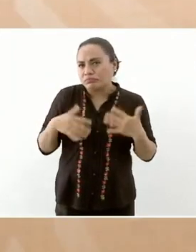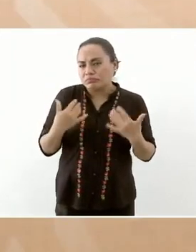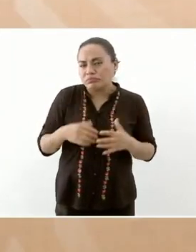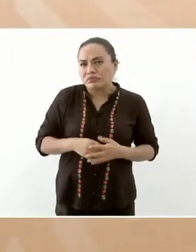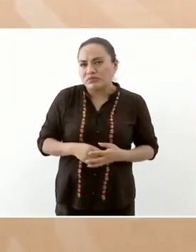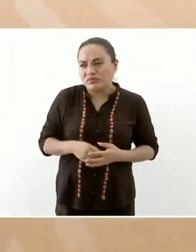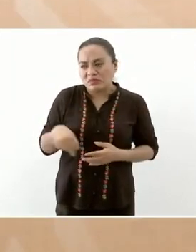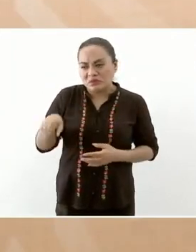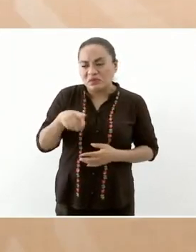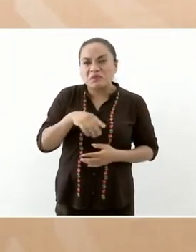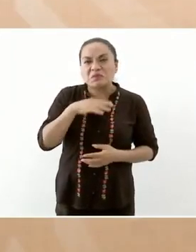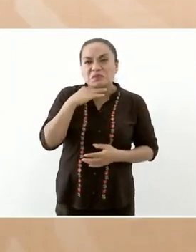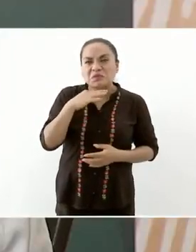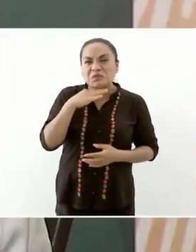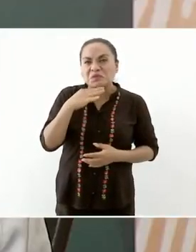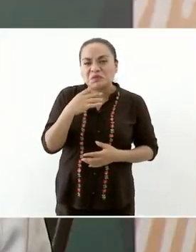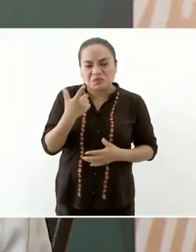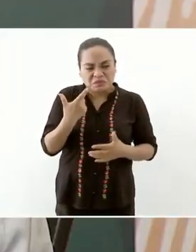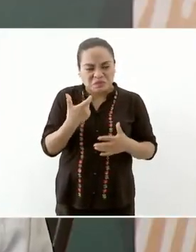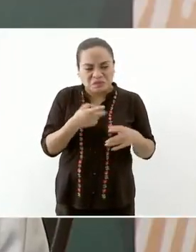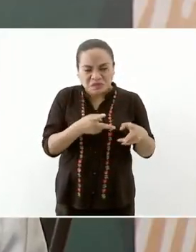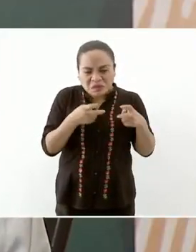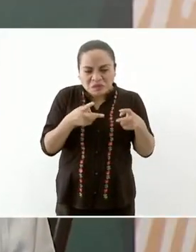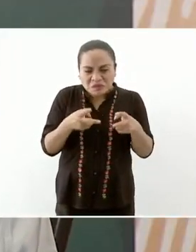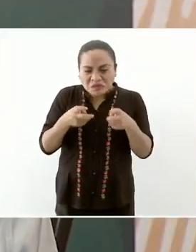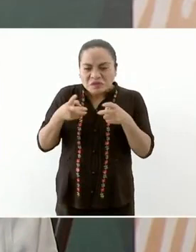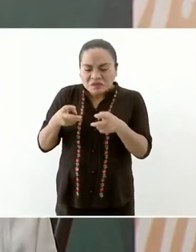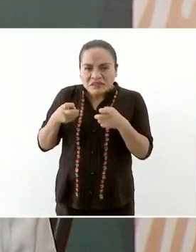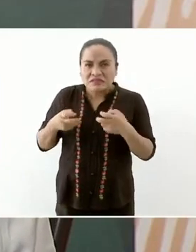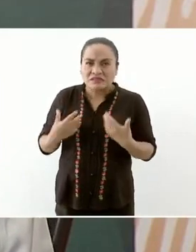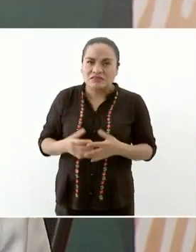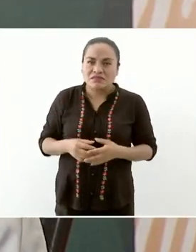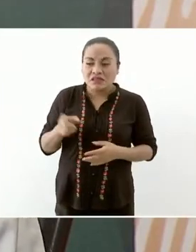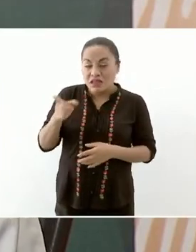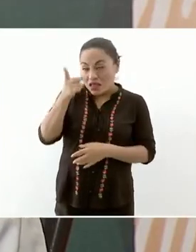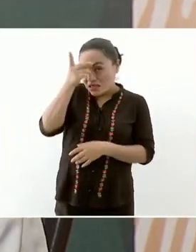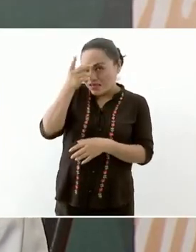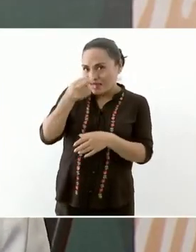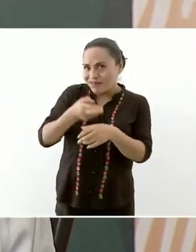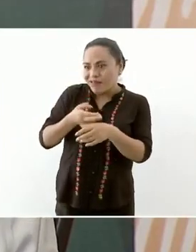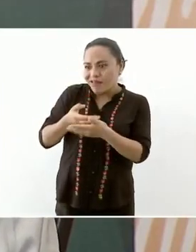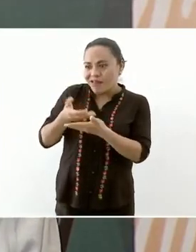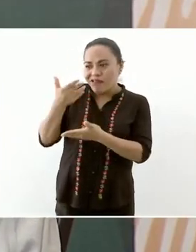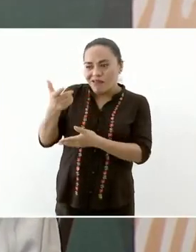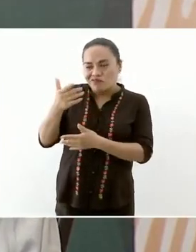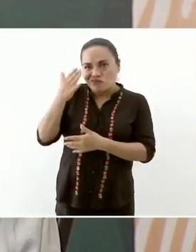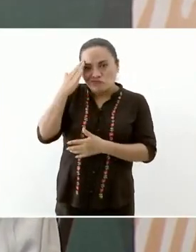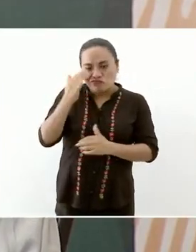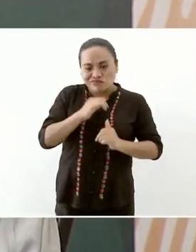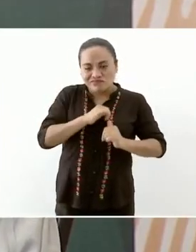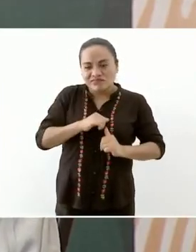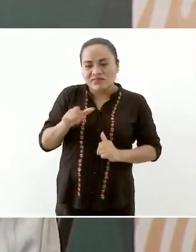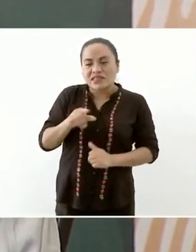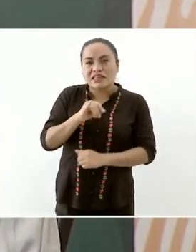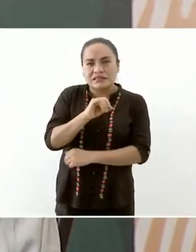corruptos ladrones fueron directores de esa institución